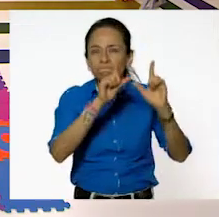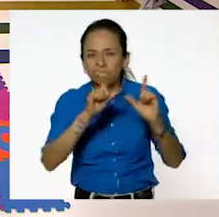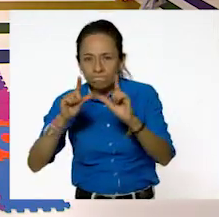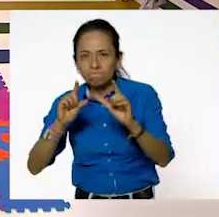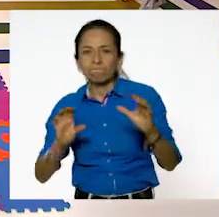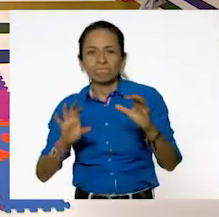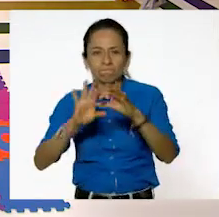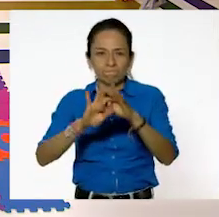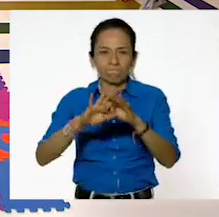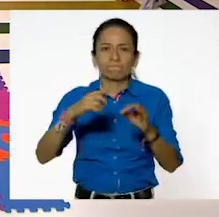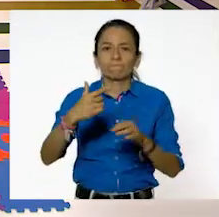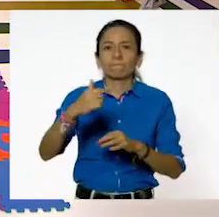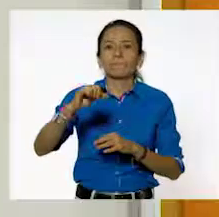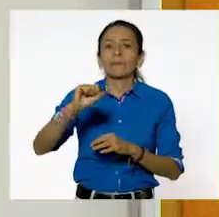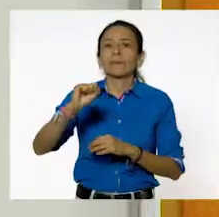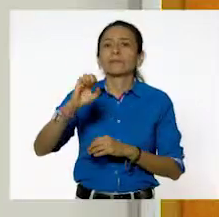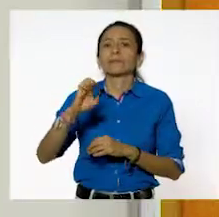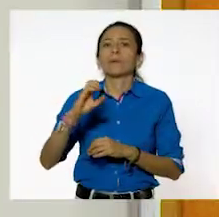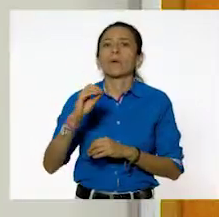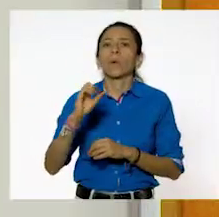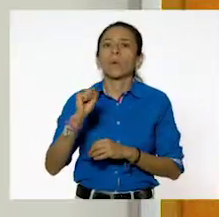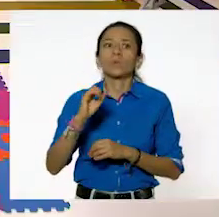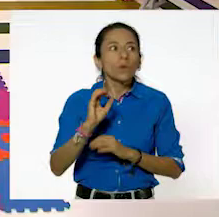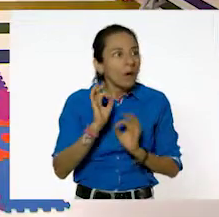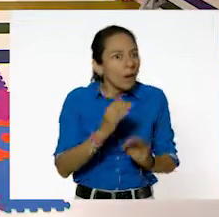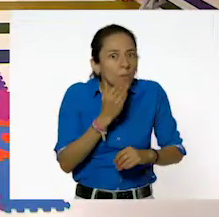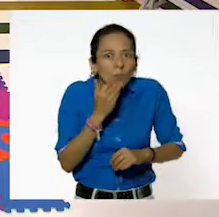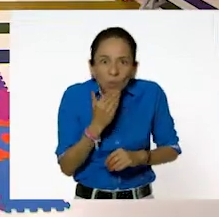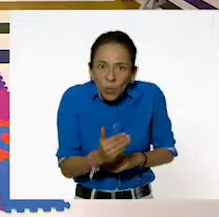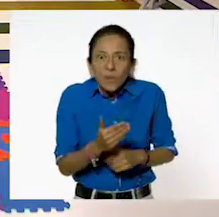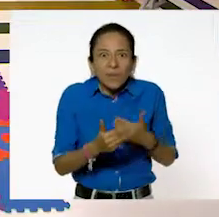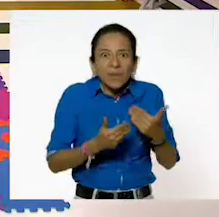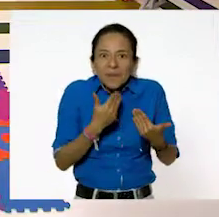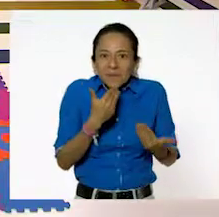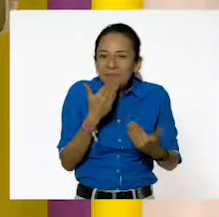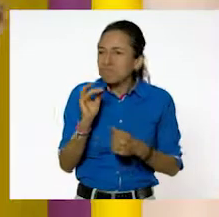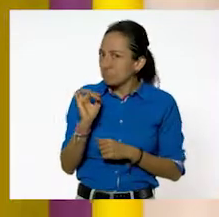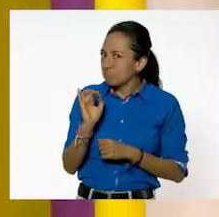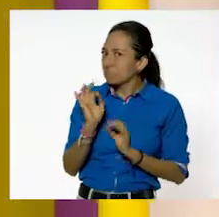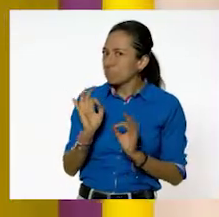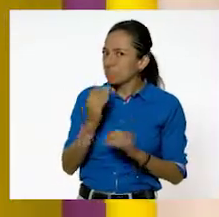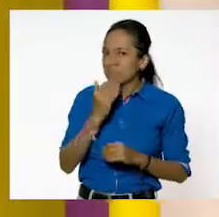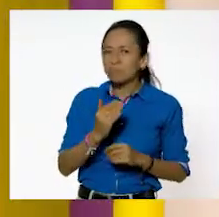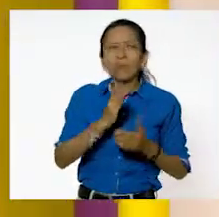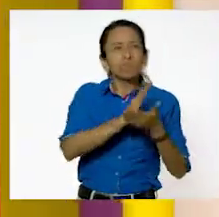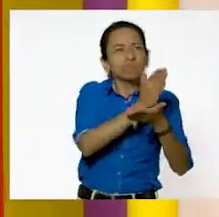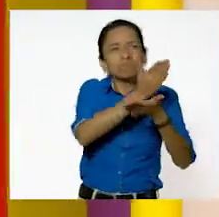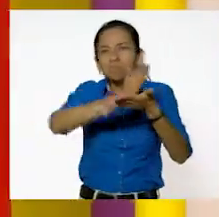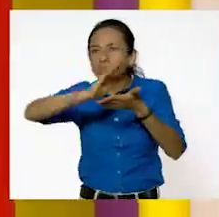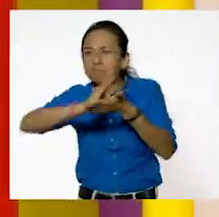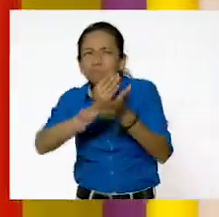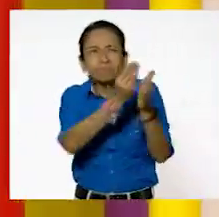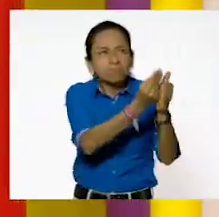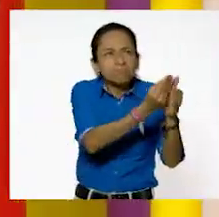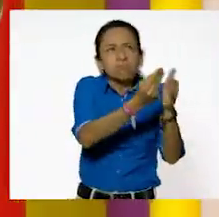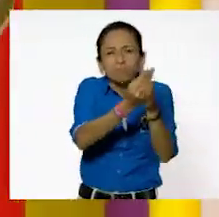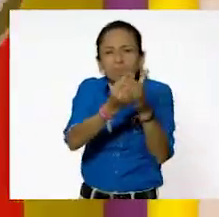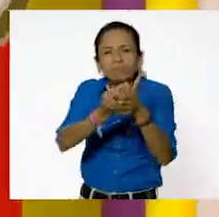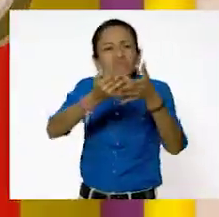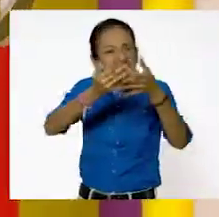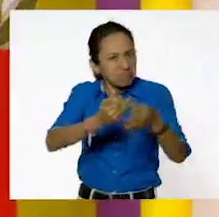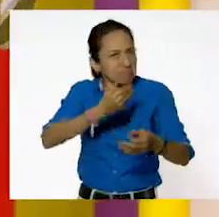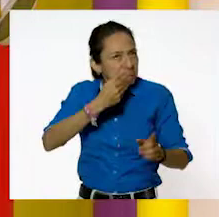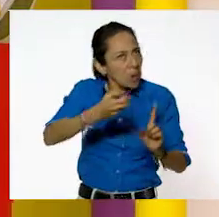Excelente. Creo que vamos bastante bien, Pili. Vamos bien. Vamos clasificando de manera correcta y ordenada, tomando en cuenta una